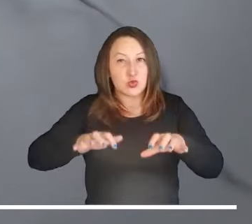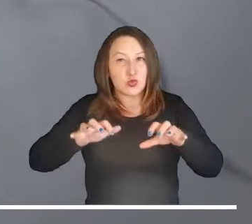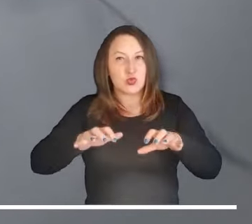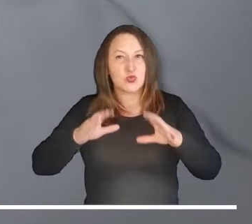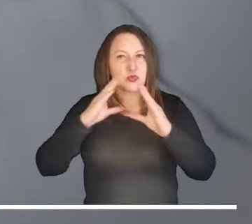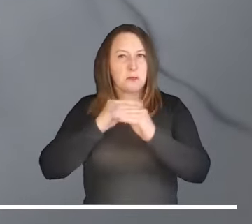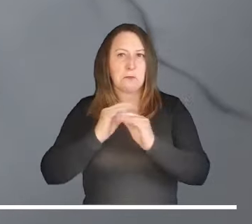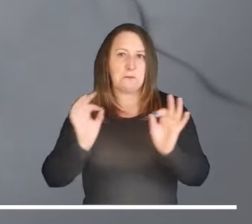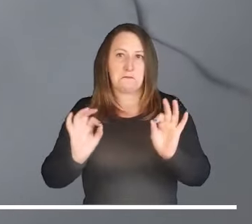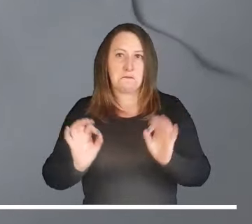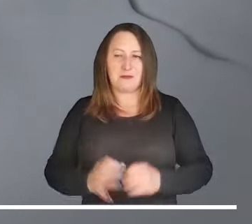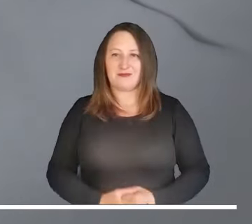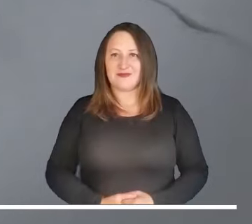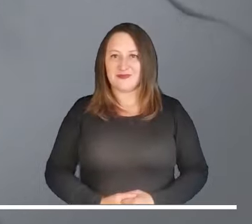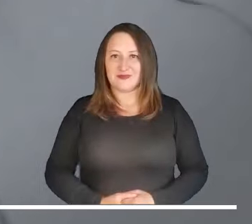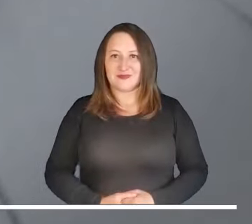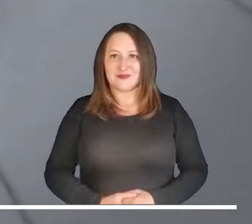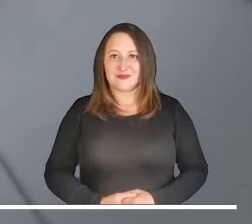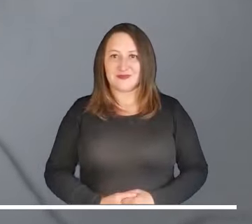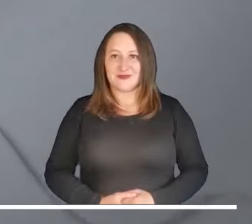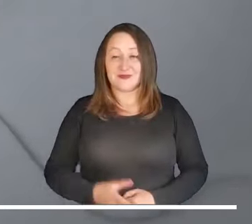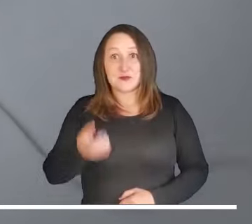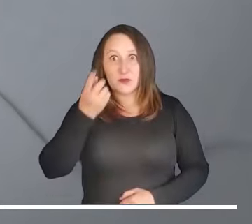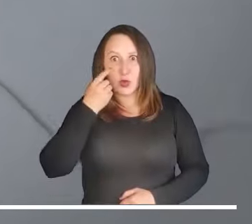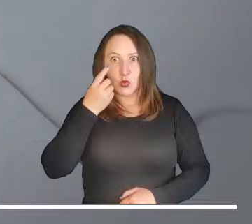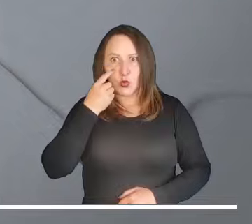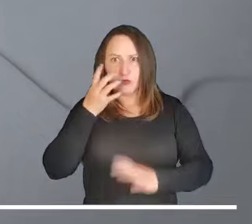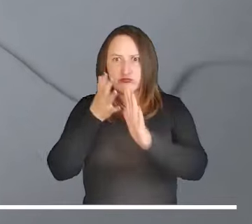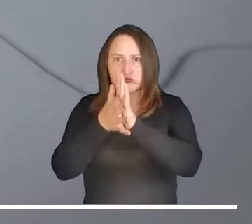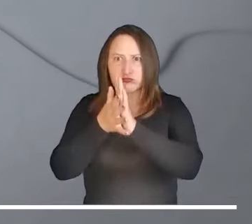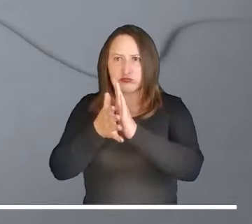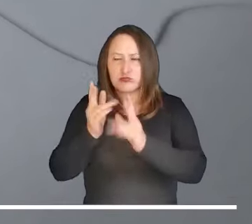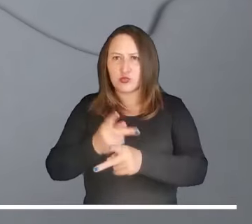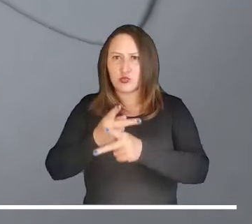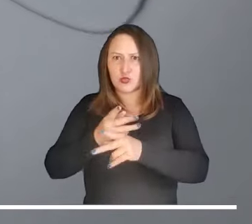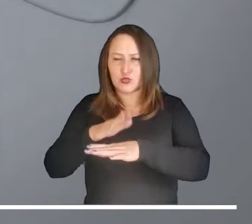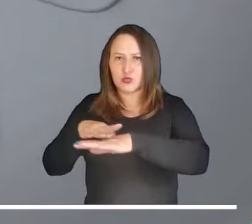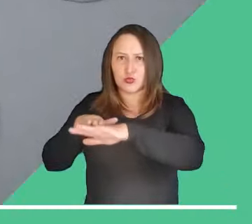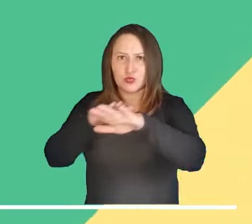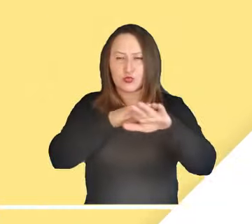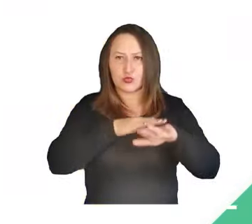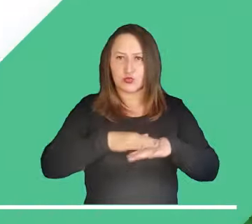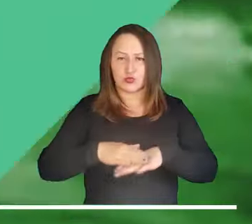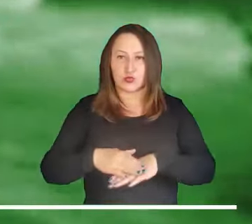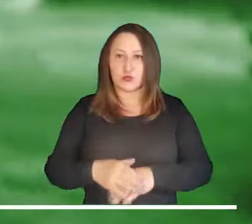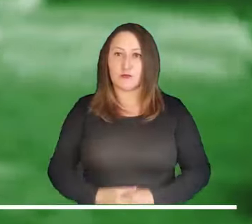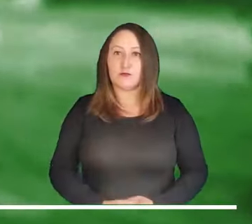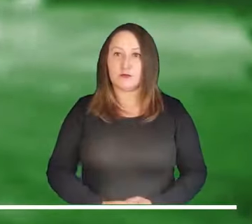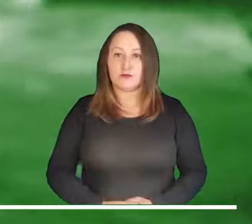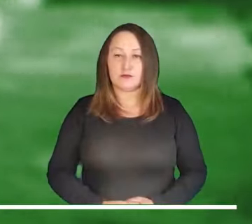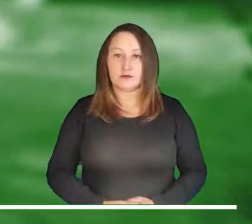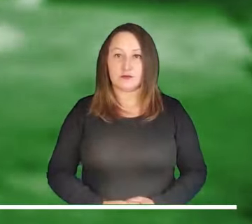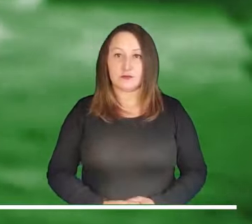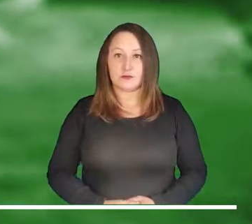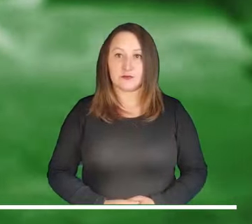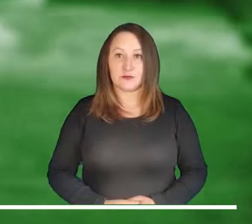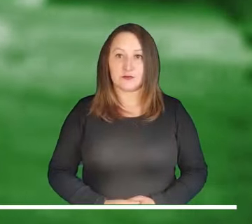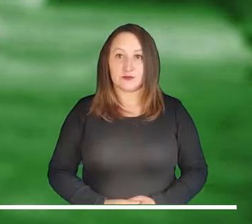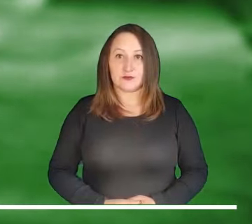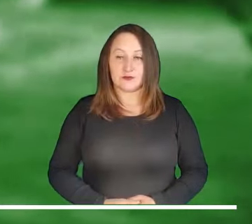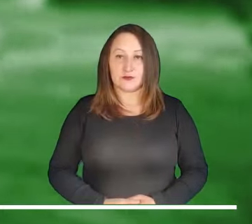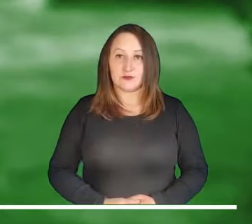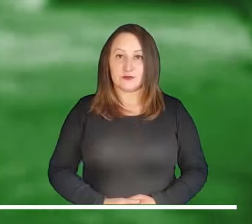seguirán acompañando a la capital, donde no se estiman precipitaciones nocturnas. En el siguiente segmento